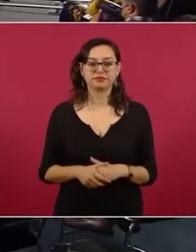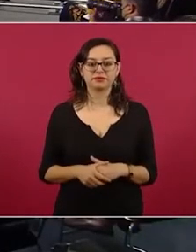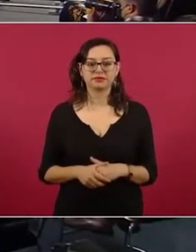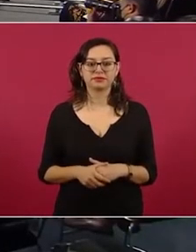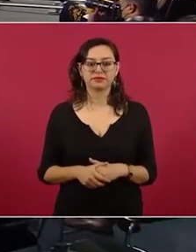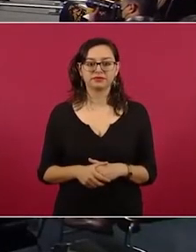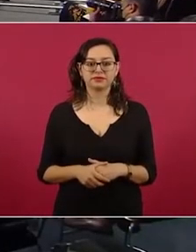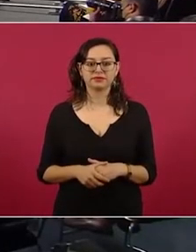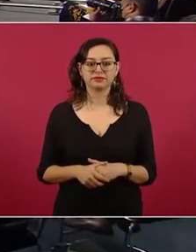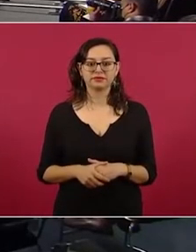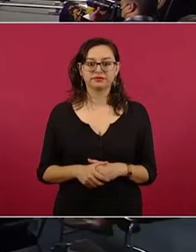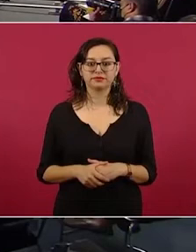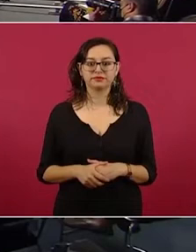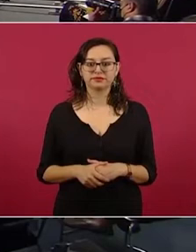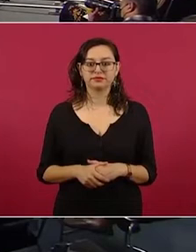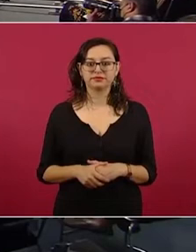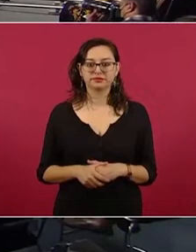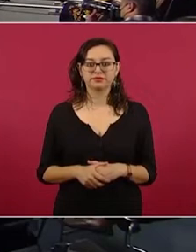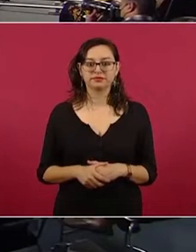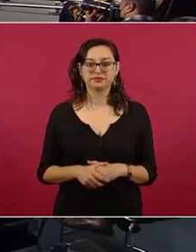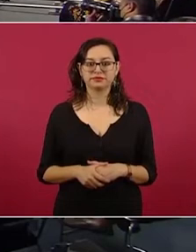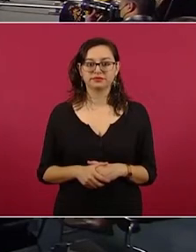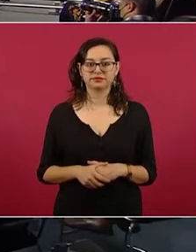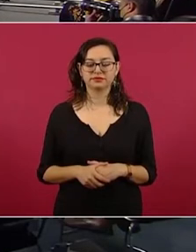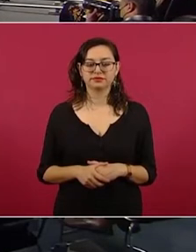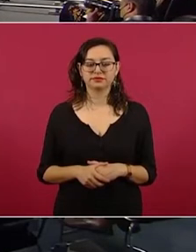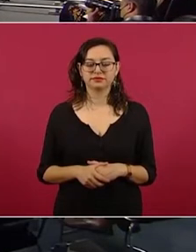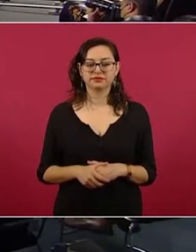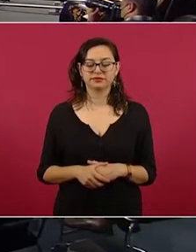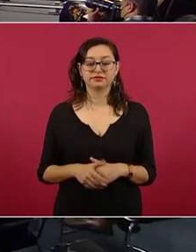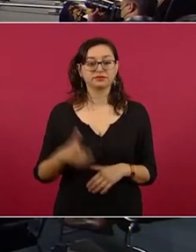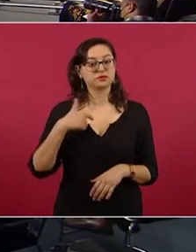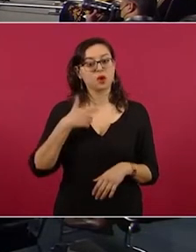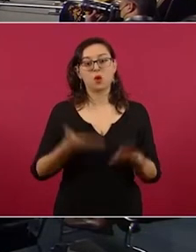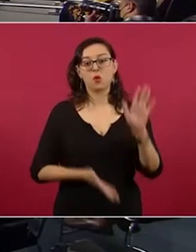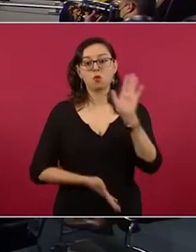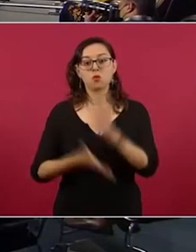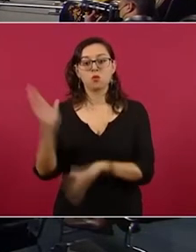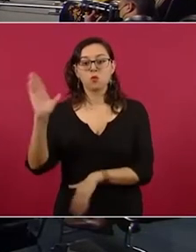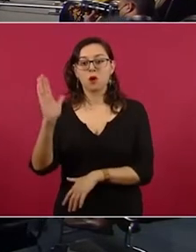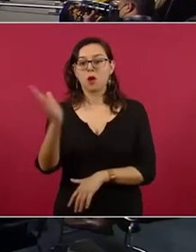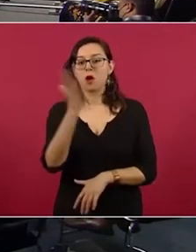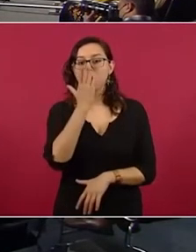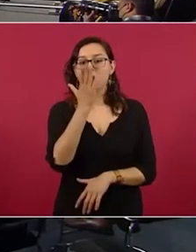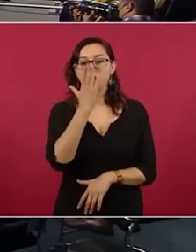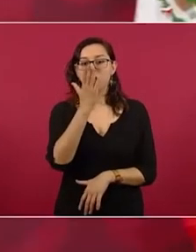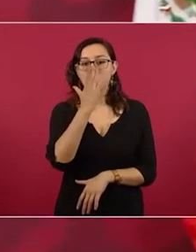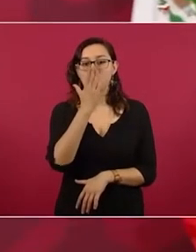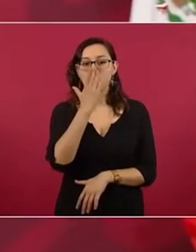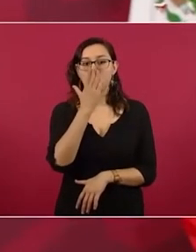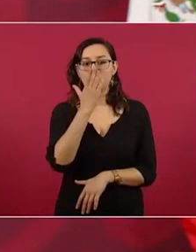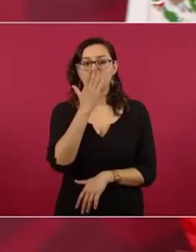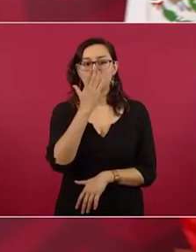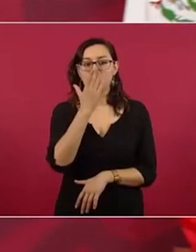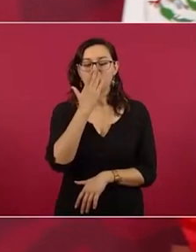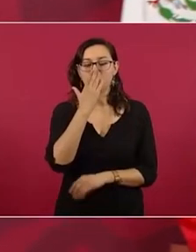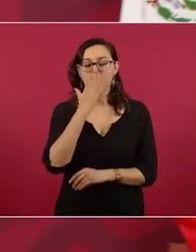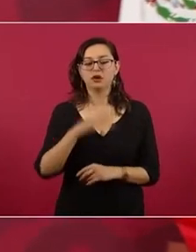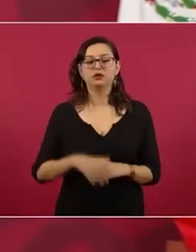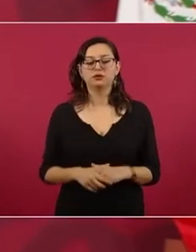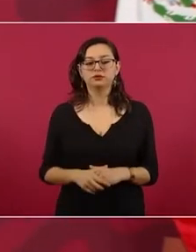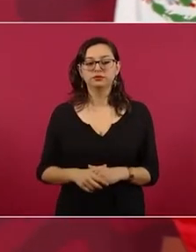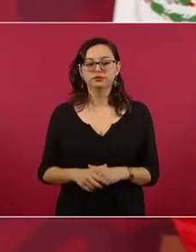sí sí es que vamos a a Sonora vamos a estar en Sonora